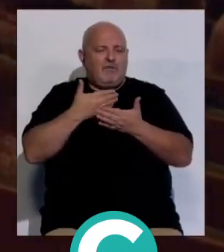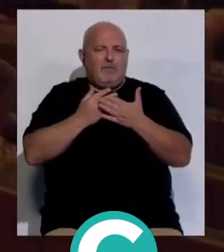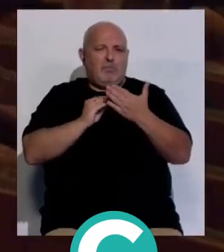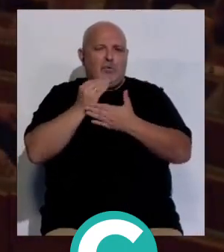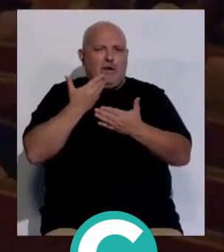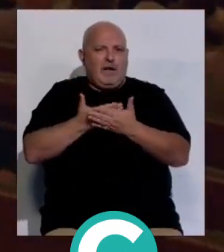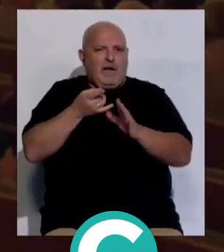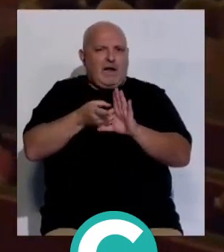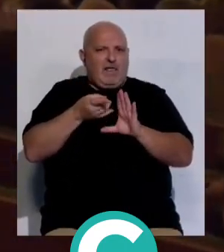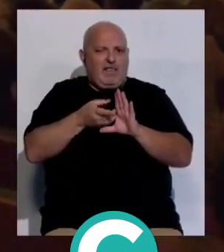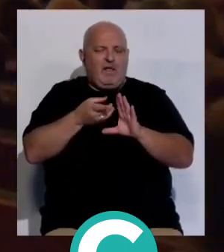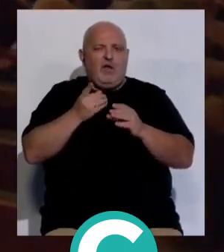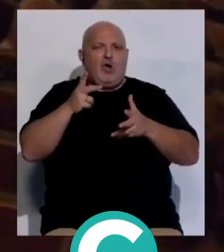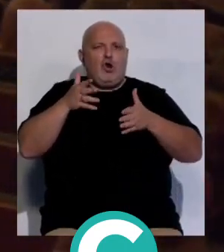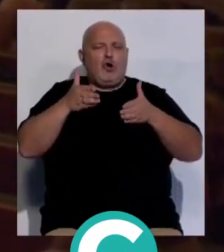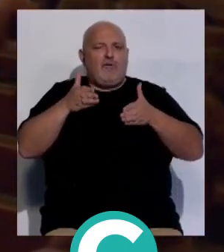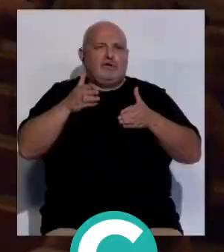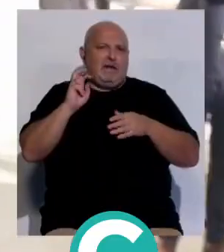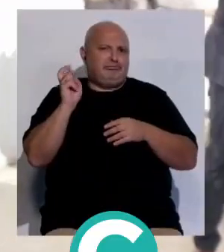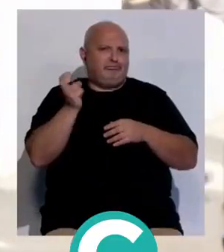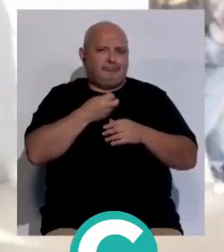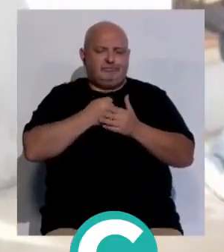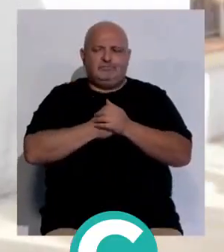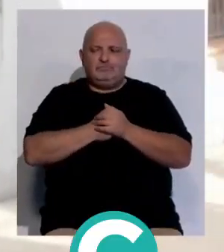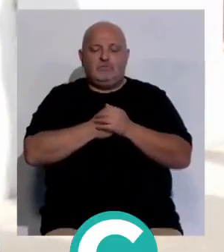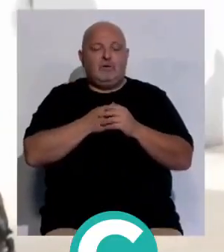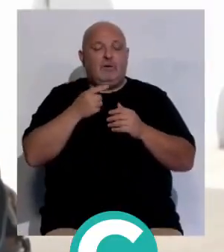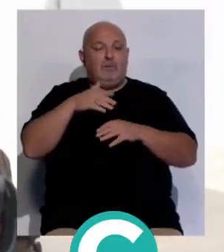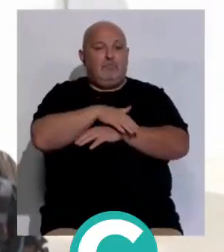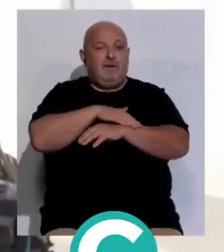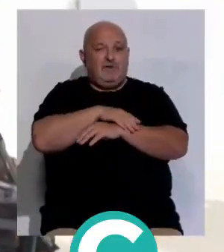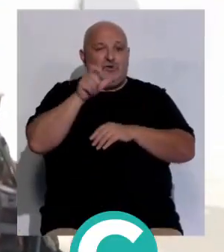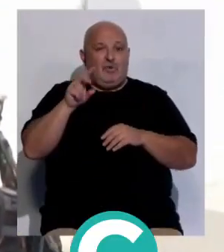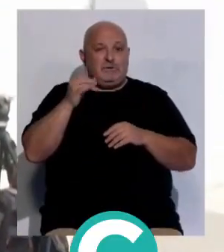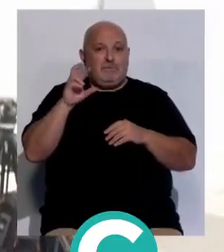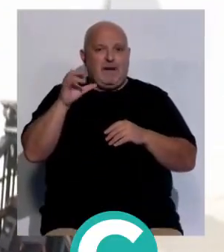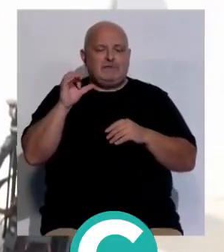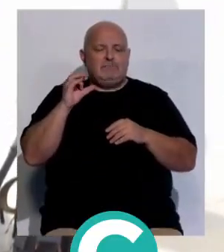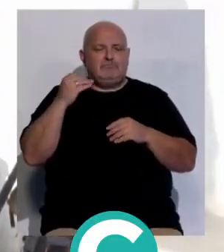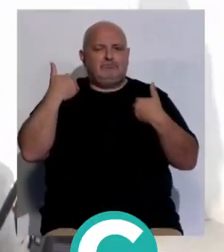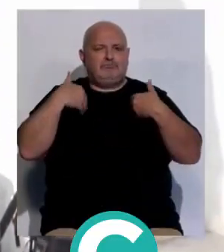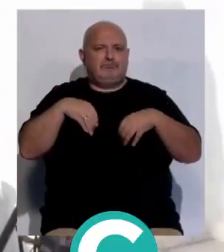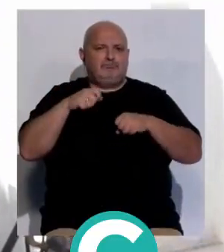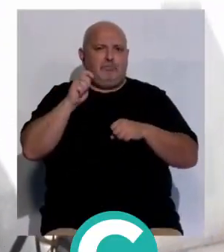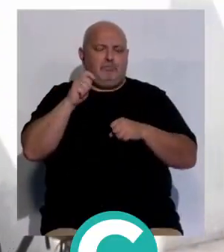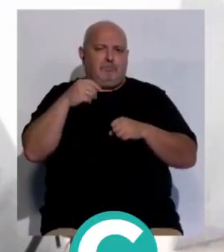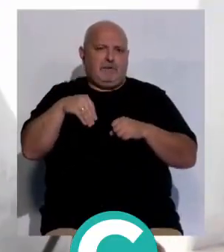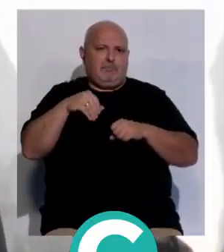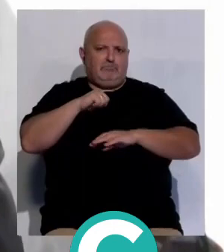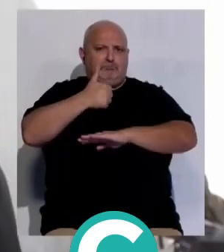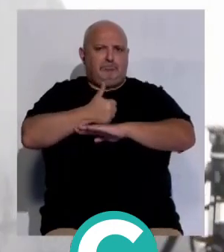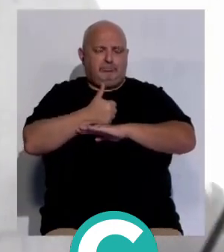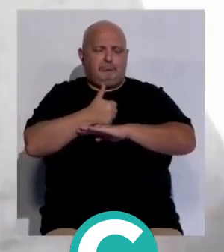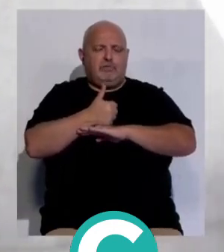producción, así como la aplicación de robótica en este proceso. El ministro Luis Planas ha presidido la inauguración en Cádiz,